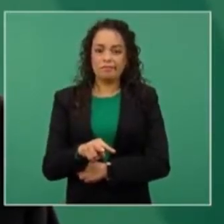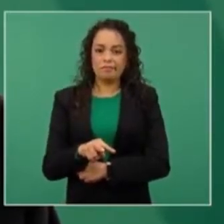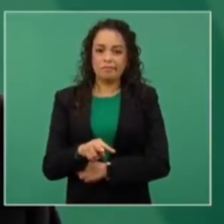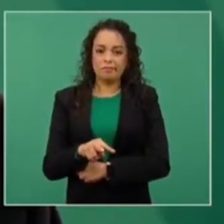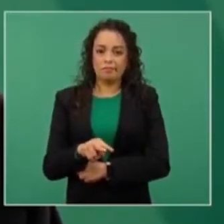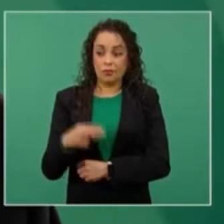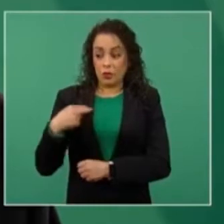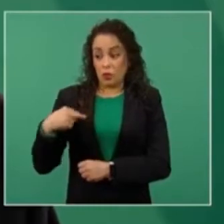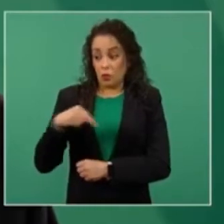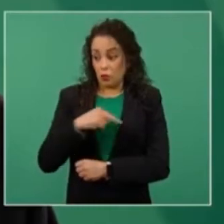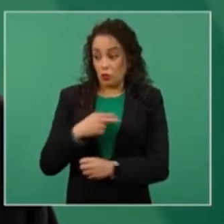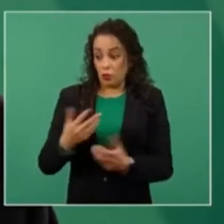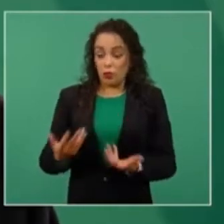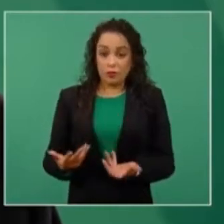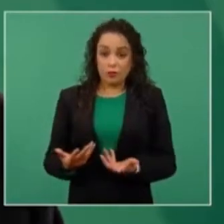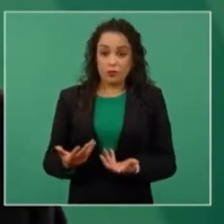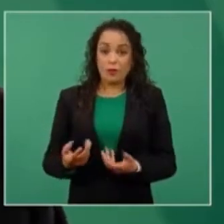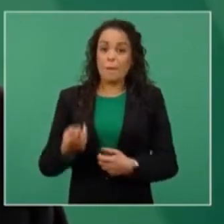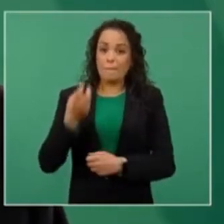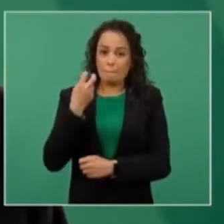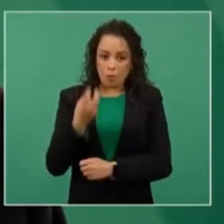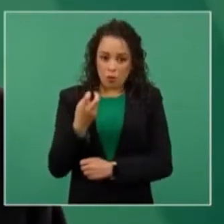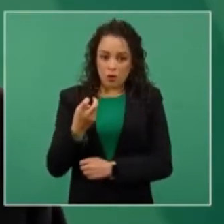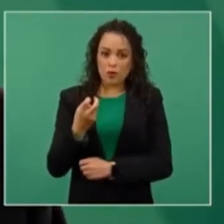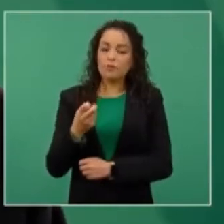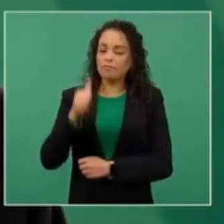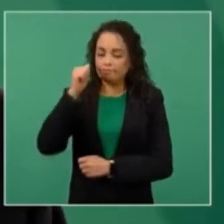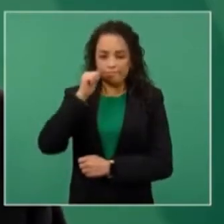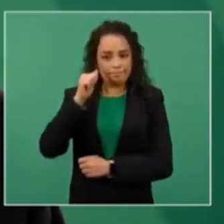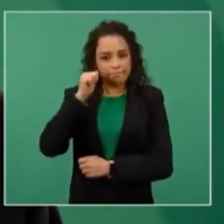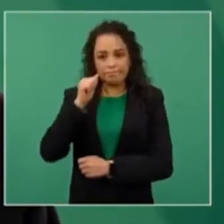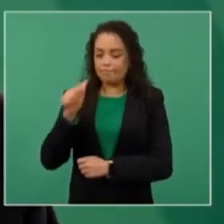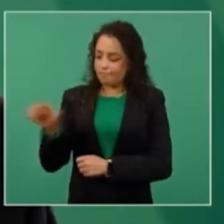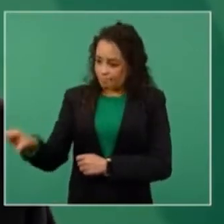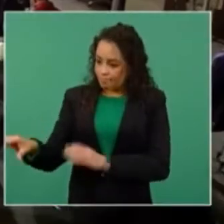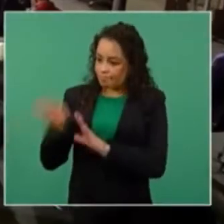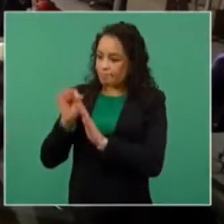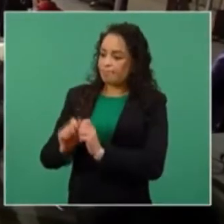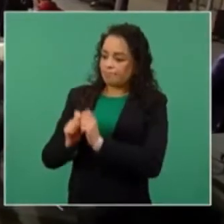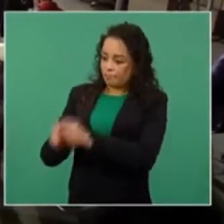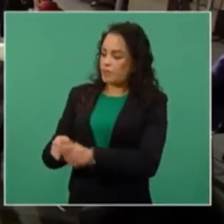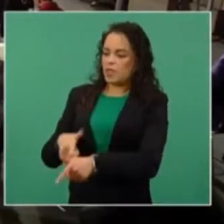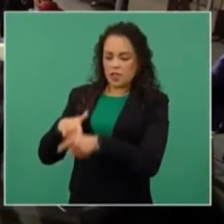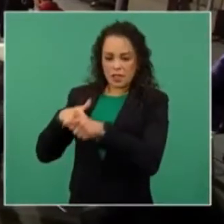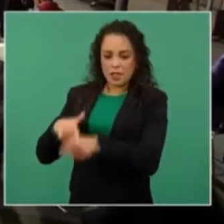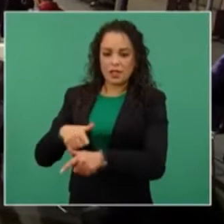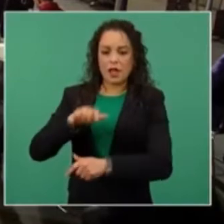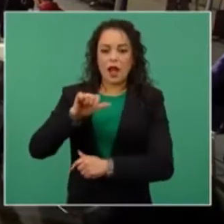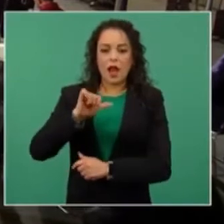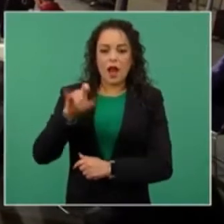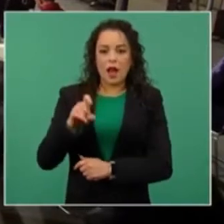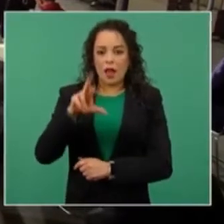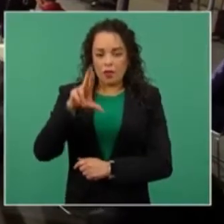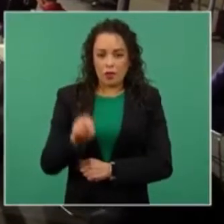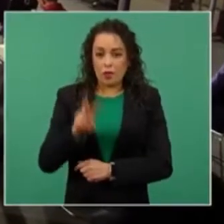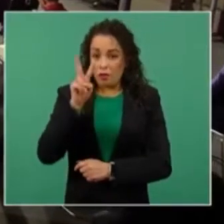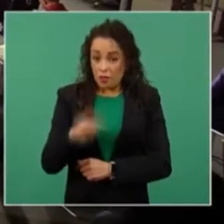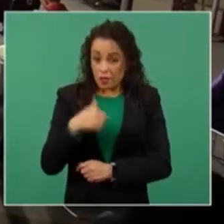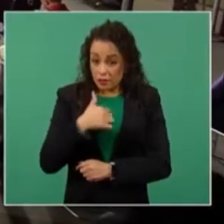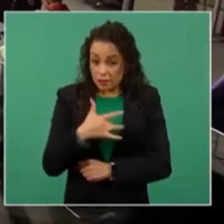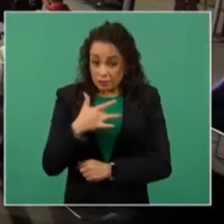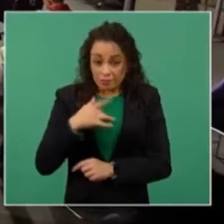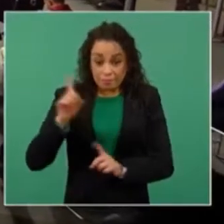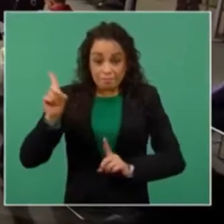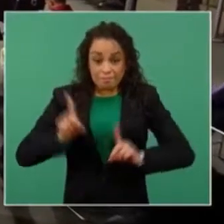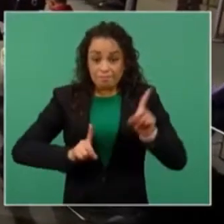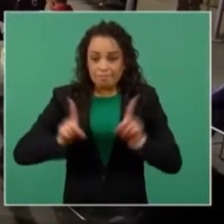Entonces, por eso Alejandro ha estado ahí. No tengo ninguna duda de